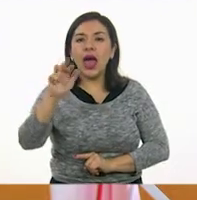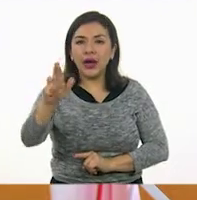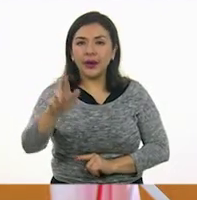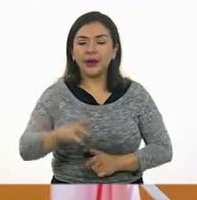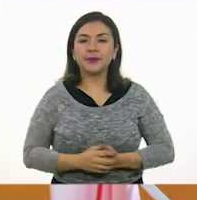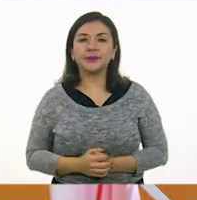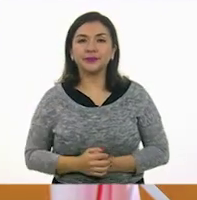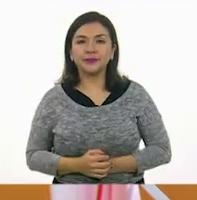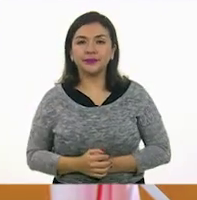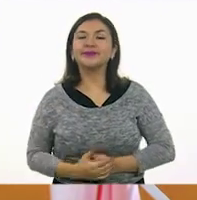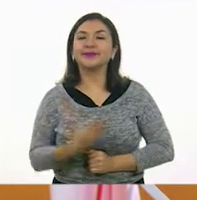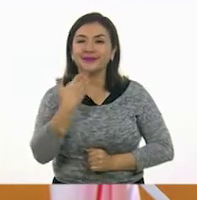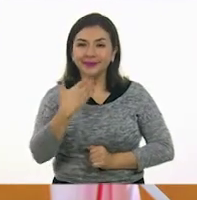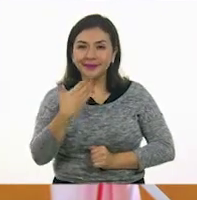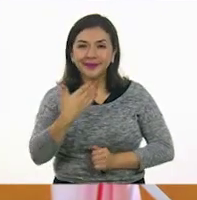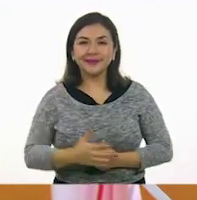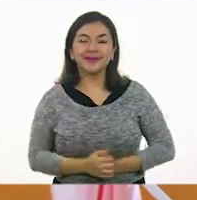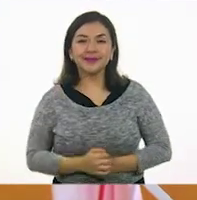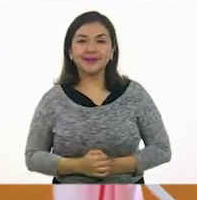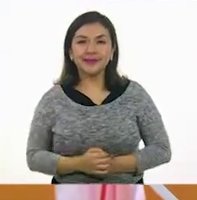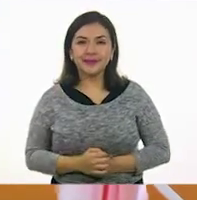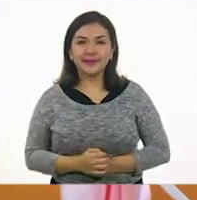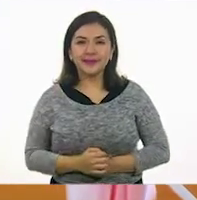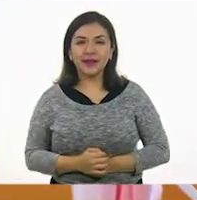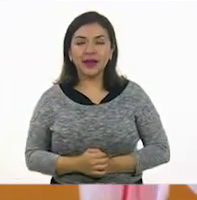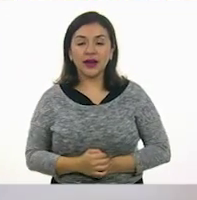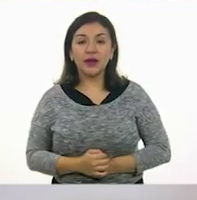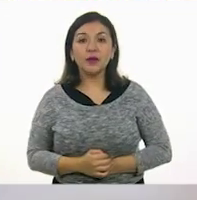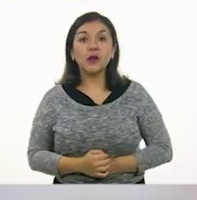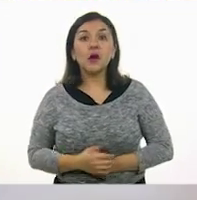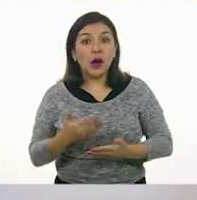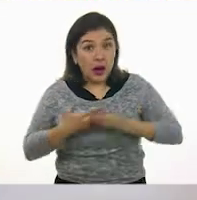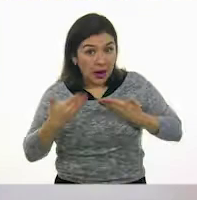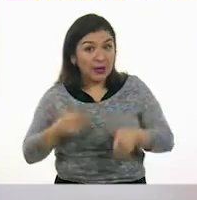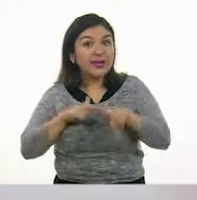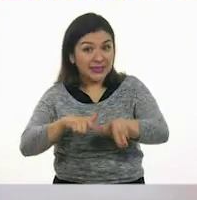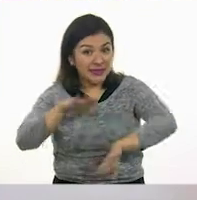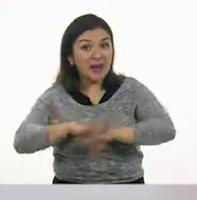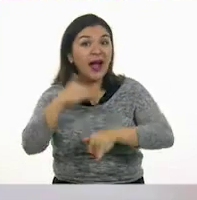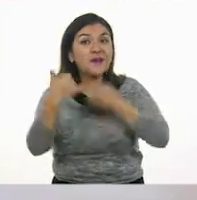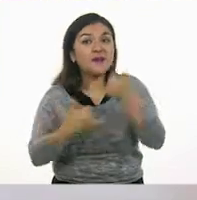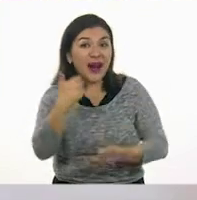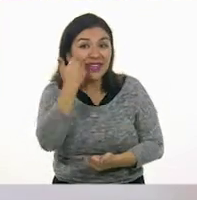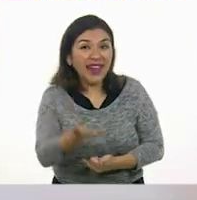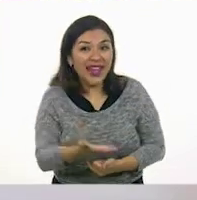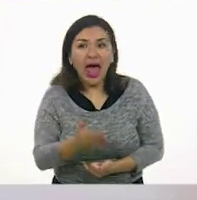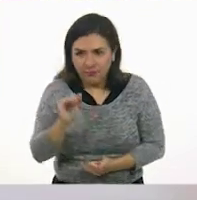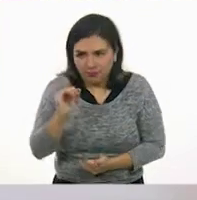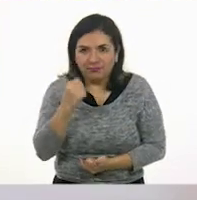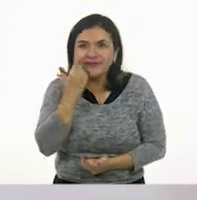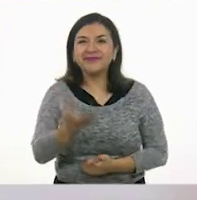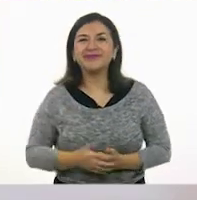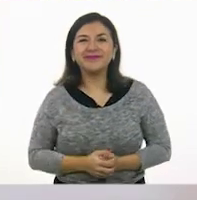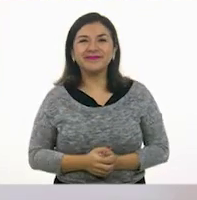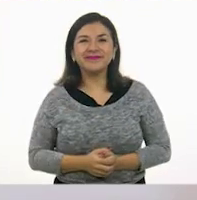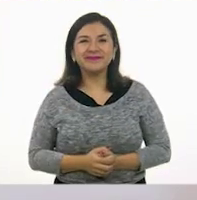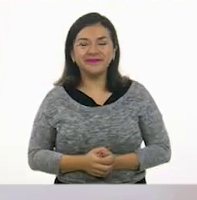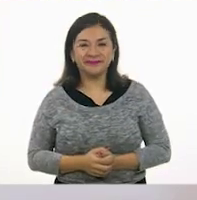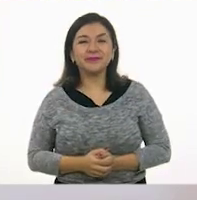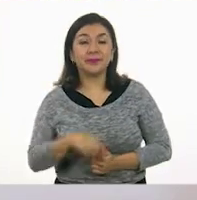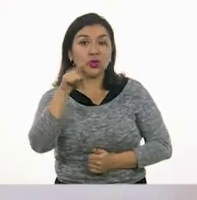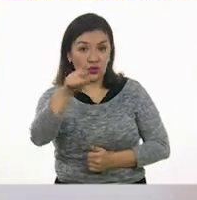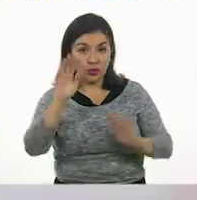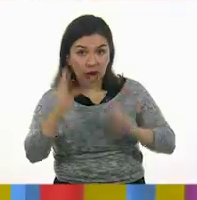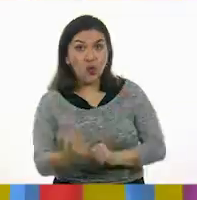Rectangular. Muy bien. ¿Qué te parece? ¿Seguimos jugando? Ah, perfecto. Bueno, entonces tú ya le